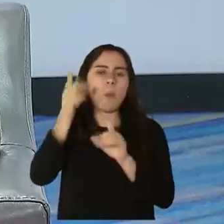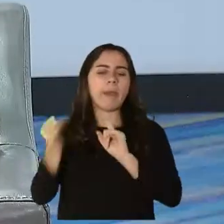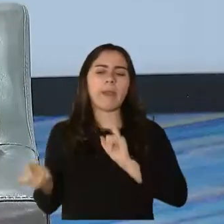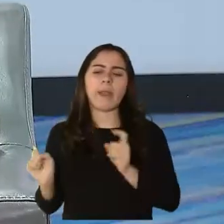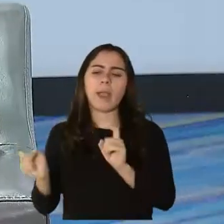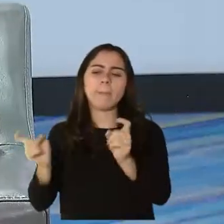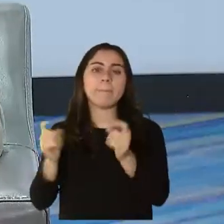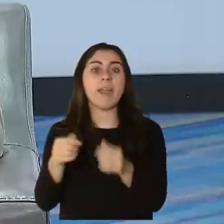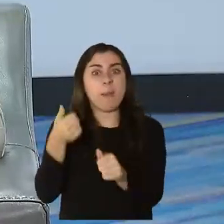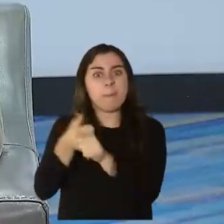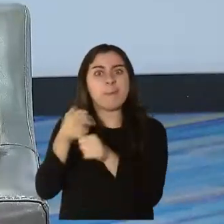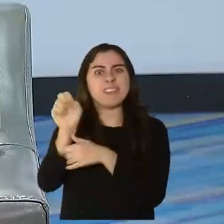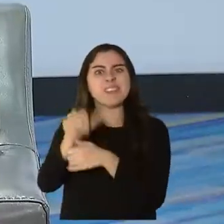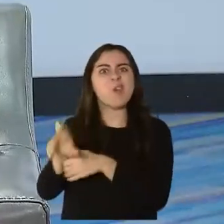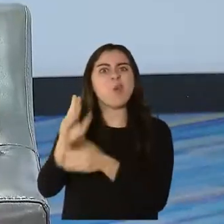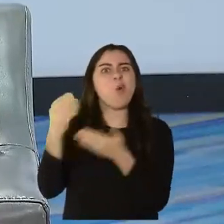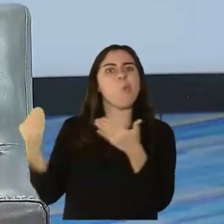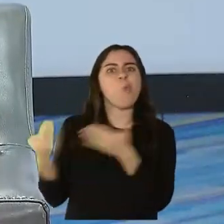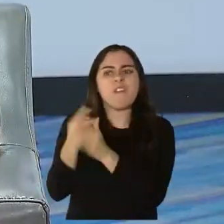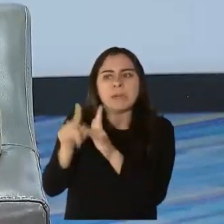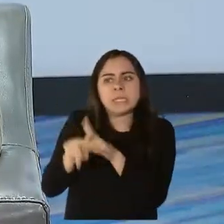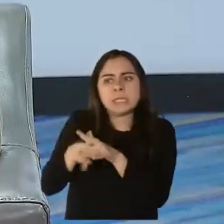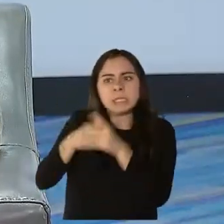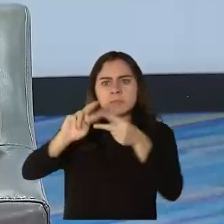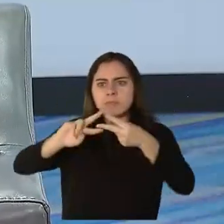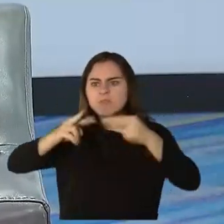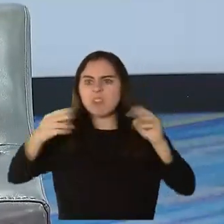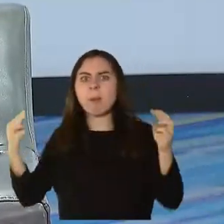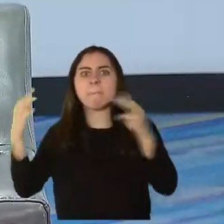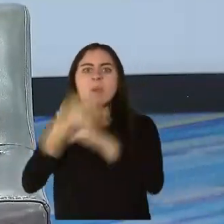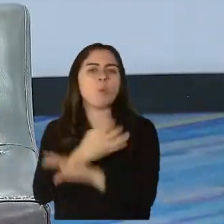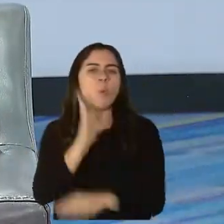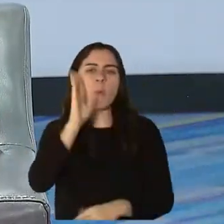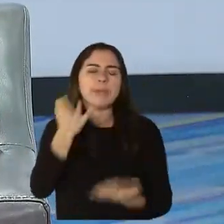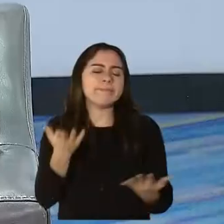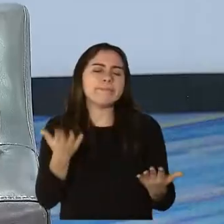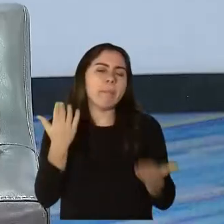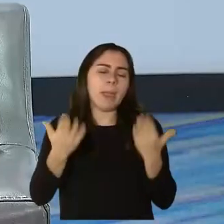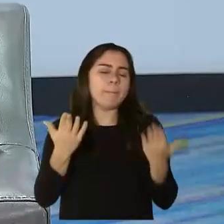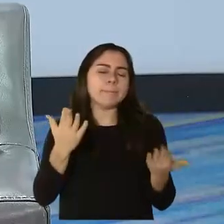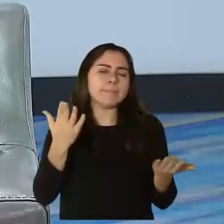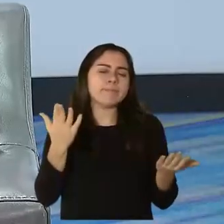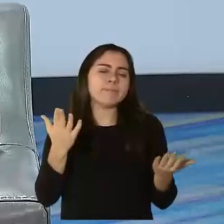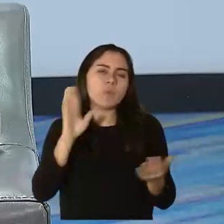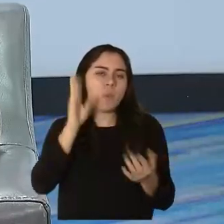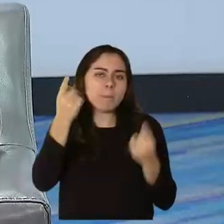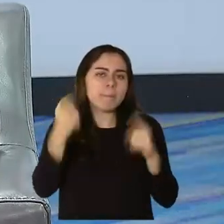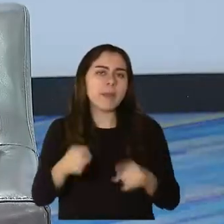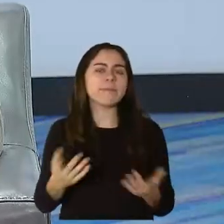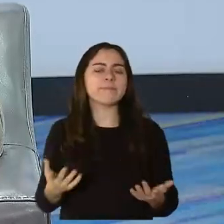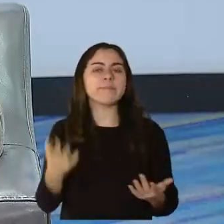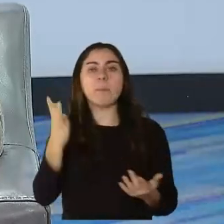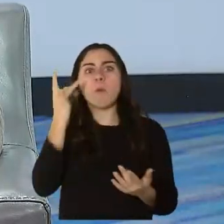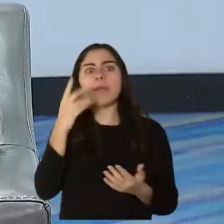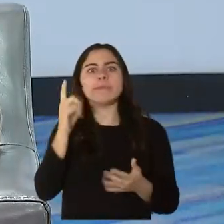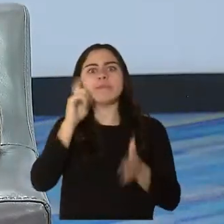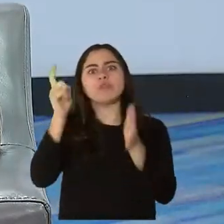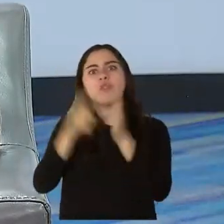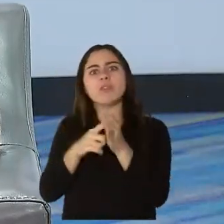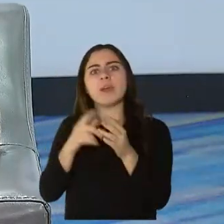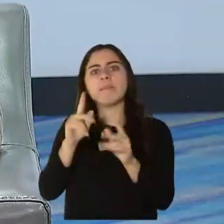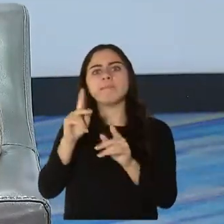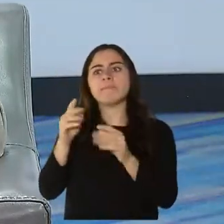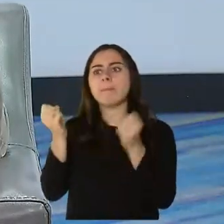innatas de Estados Unidos que puedan ser eventualmente más contagiosas. Yo creo que se está mirando a ver si es posible. El Reino Unido tuvo un problema grande que tuvo, la